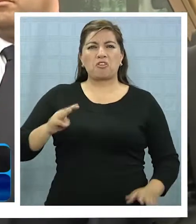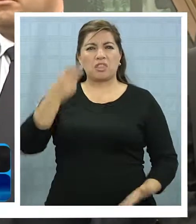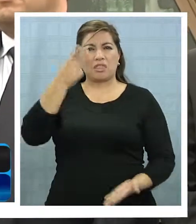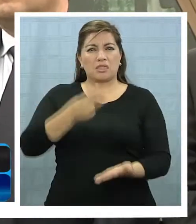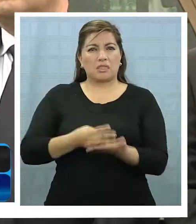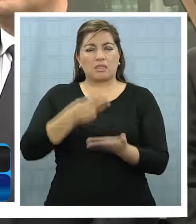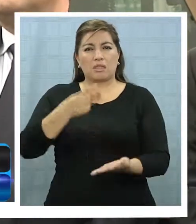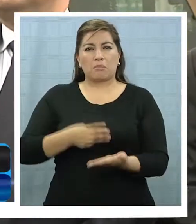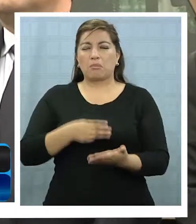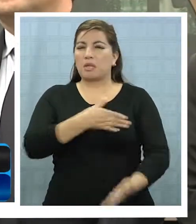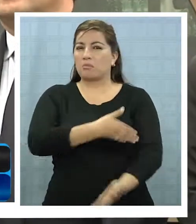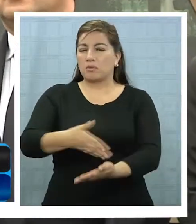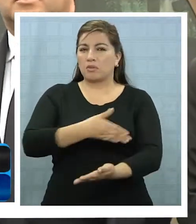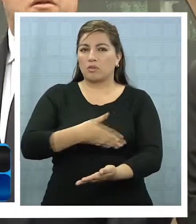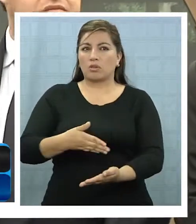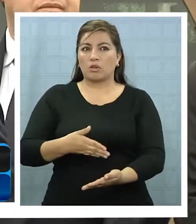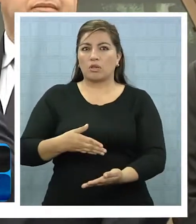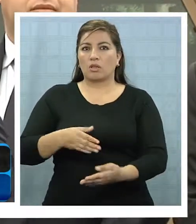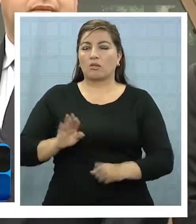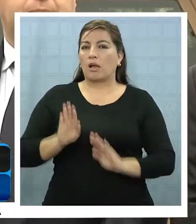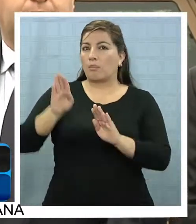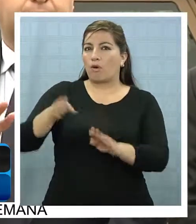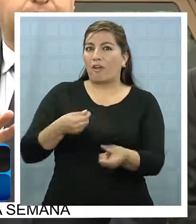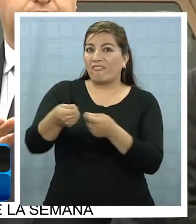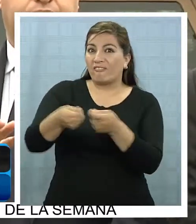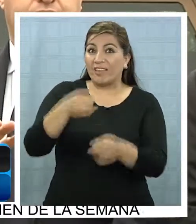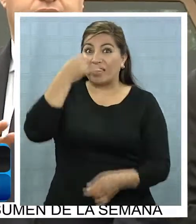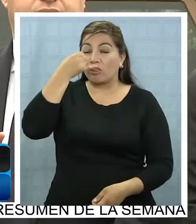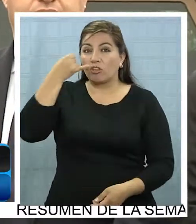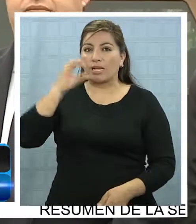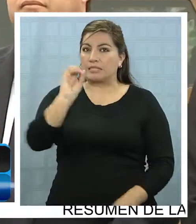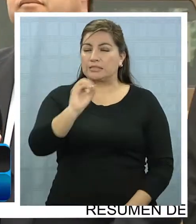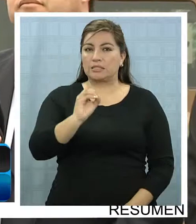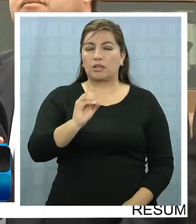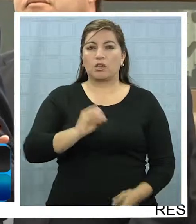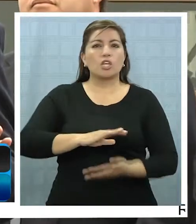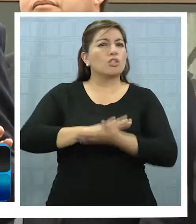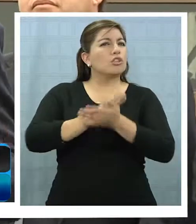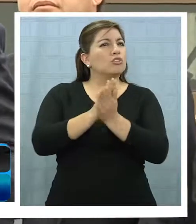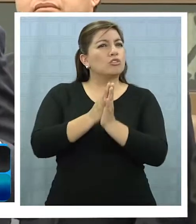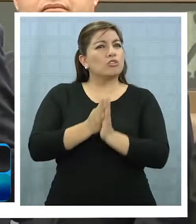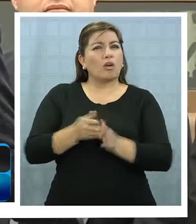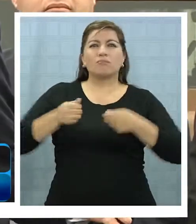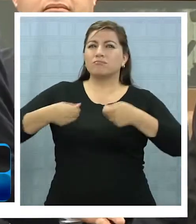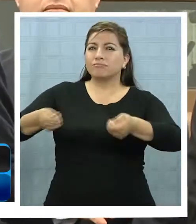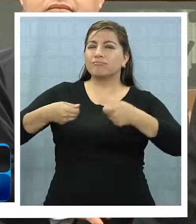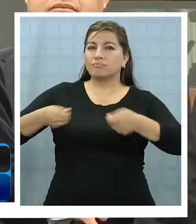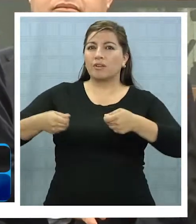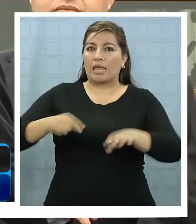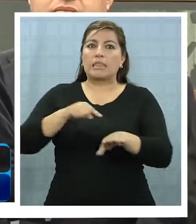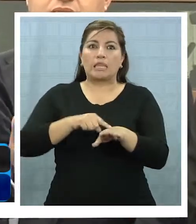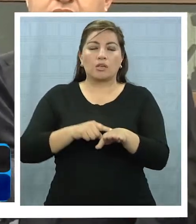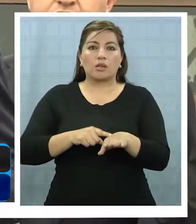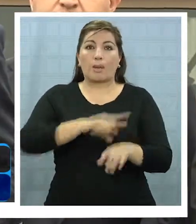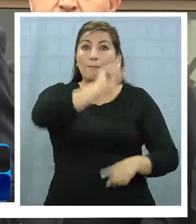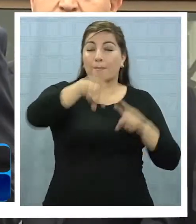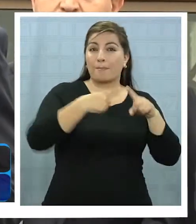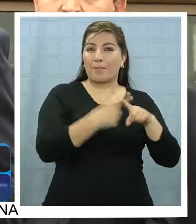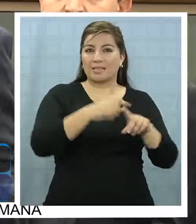que fortalecen lo que es el Plan Microtráfico Cero y serán todas las inversiones en materia de tecnología necesaria. Además en Carabineros,